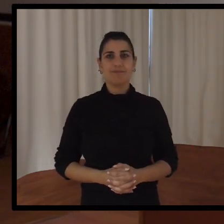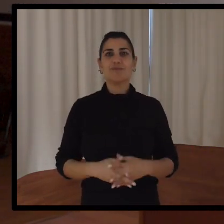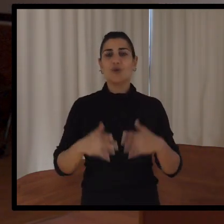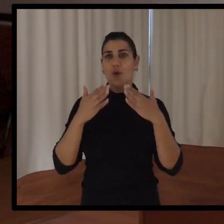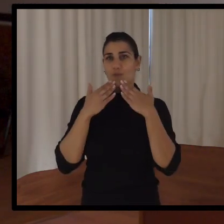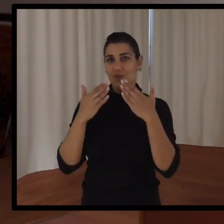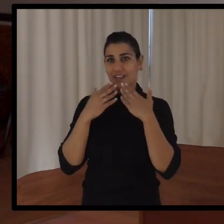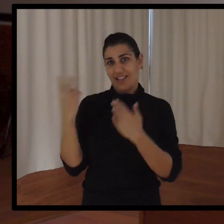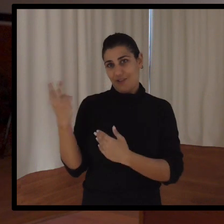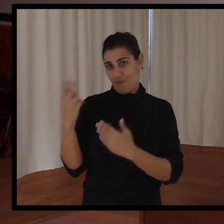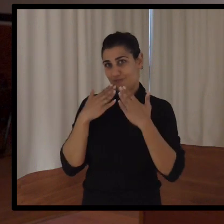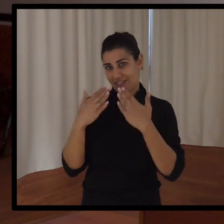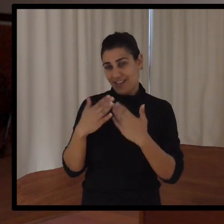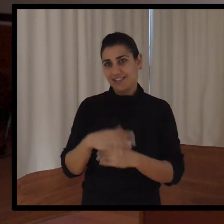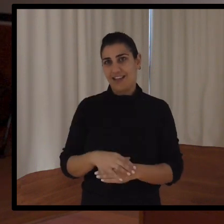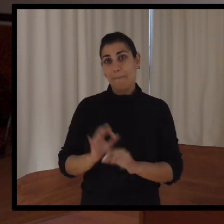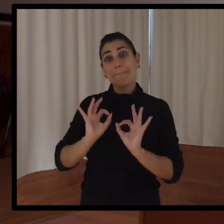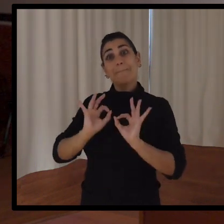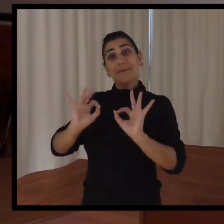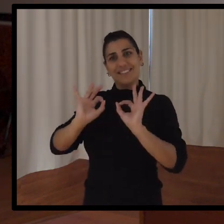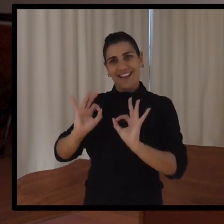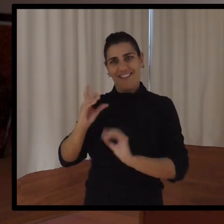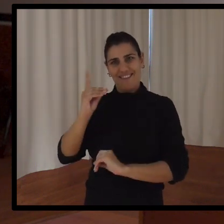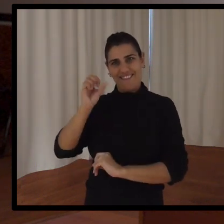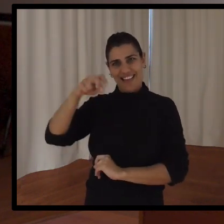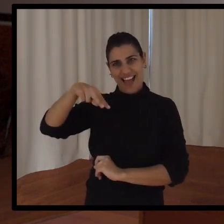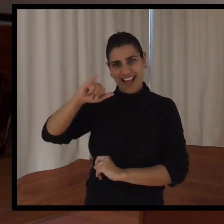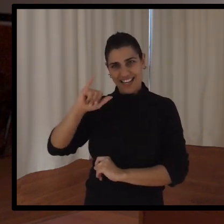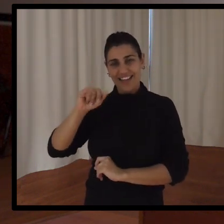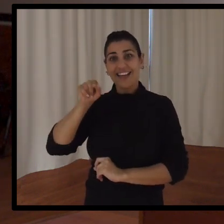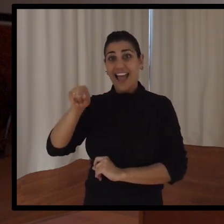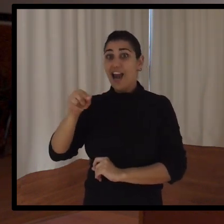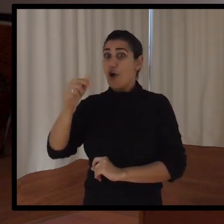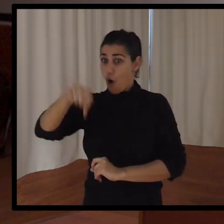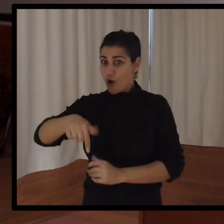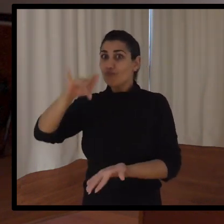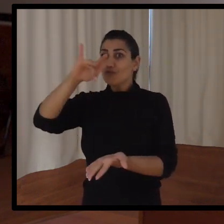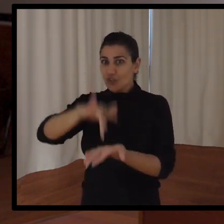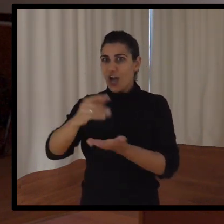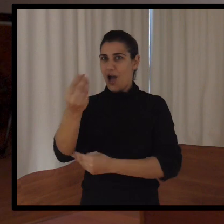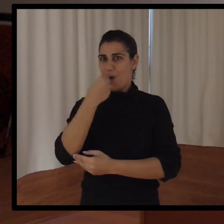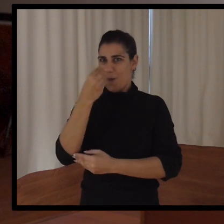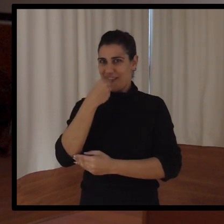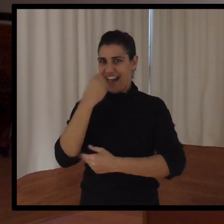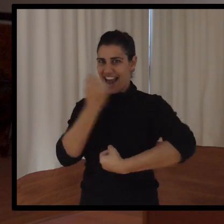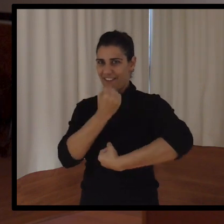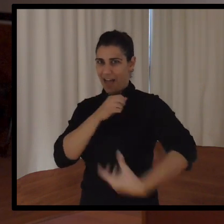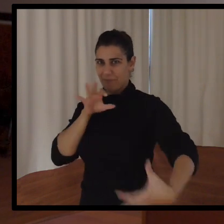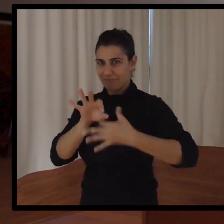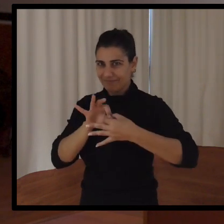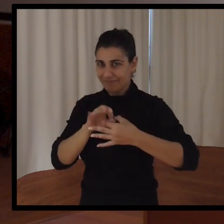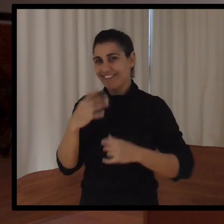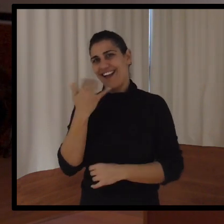Muchísimas gracias a los dos. Y especialmente a Dani, que además hoy tenía su comida de Navidad, ¿verdad? Que le ha coincidido. Sí, a ver, sí.